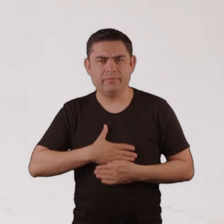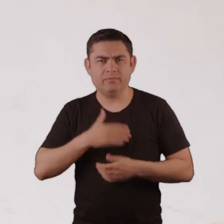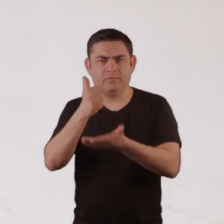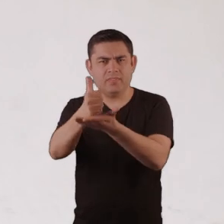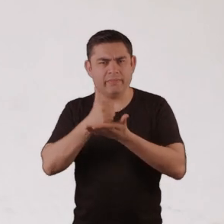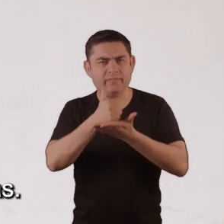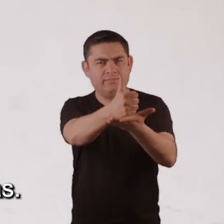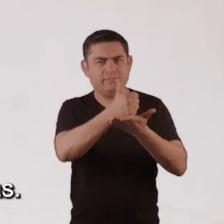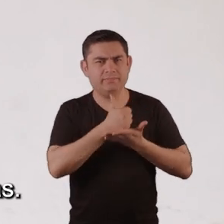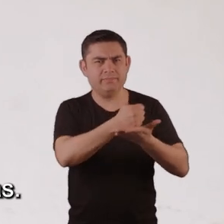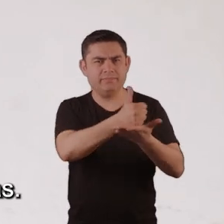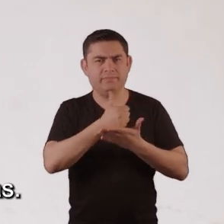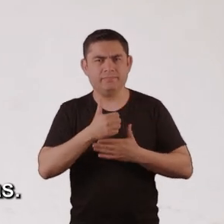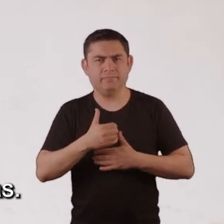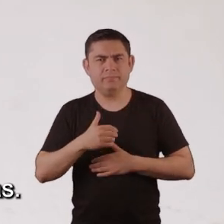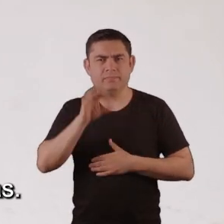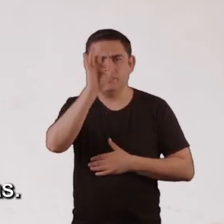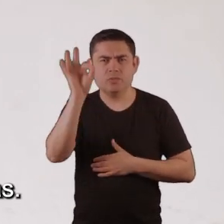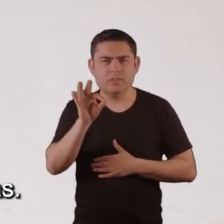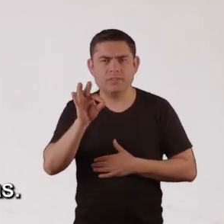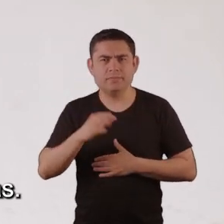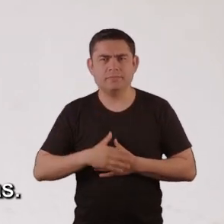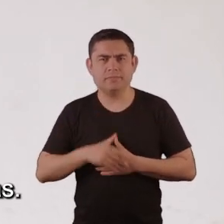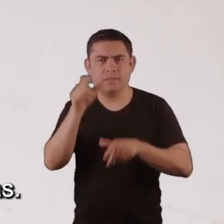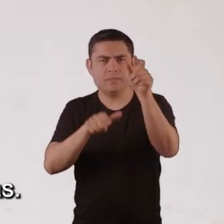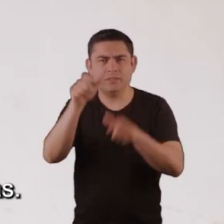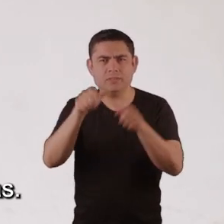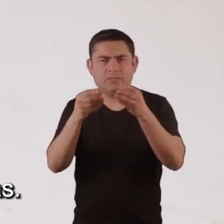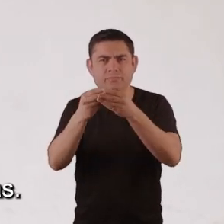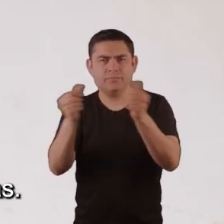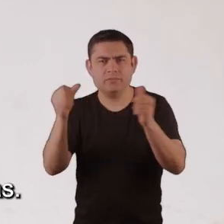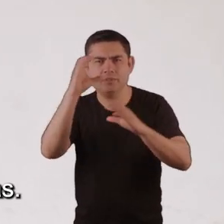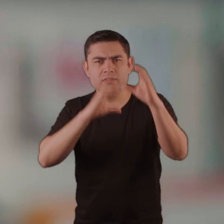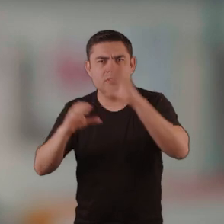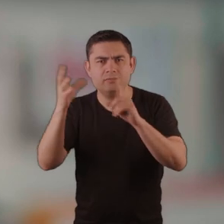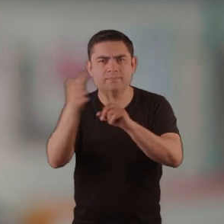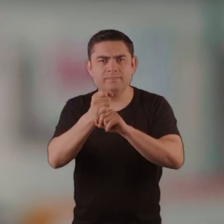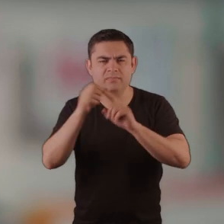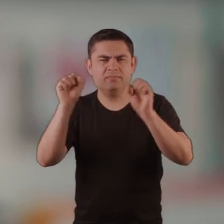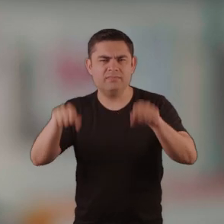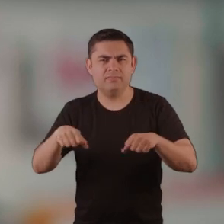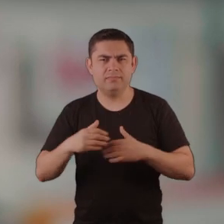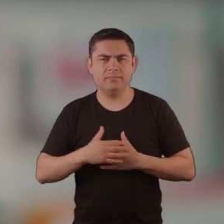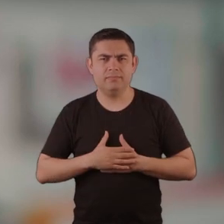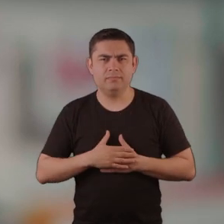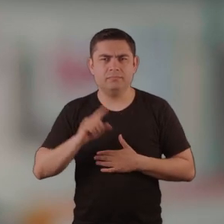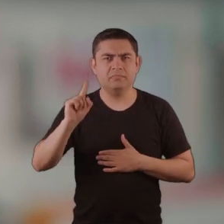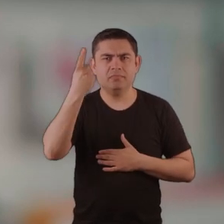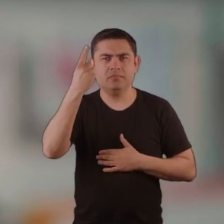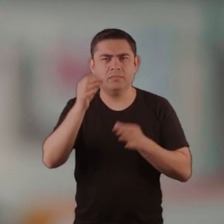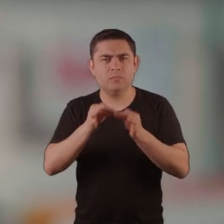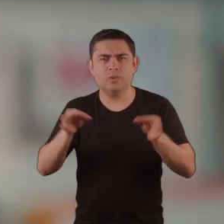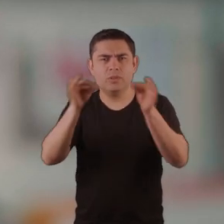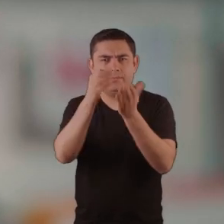su ayuda para poder dar con el paradero de estas personas. La solidaridad es fundamental